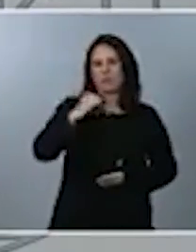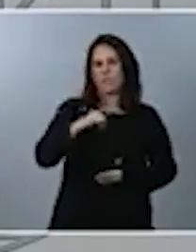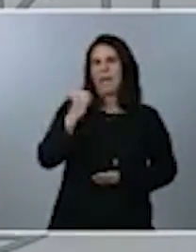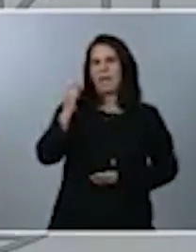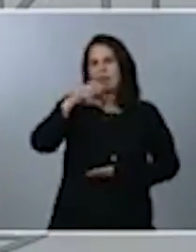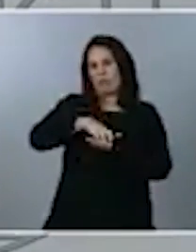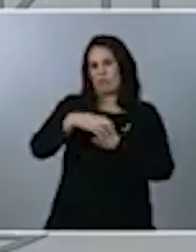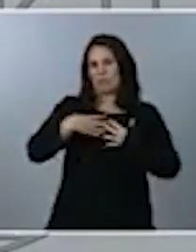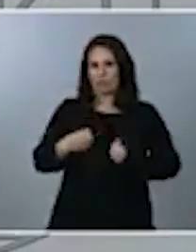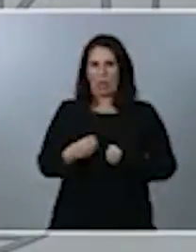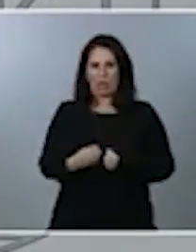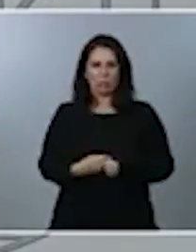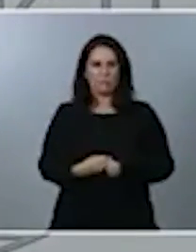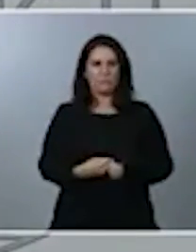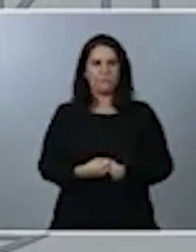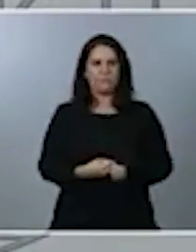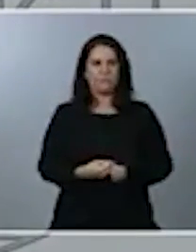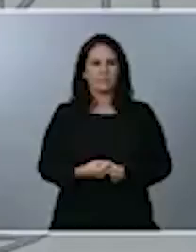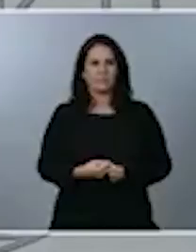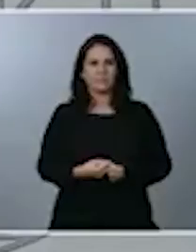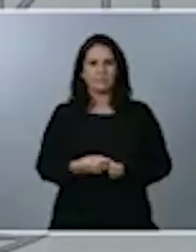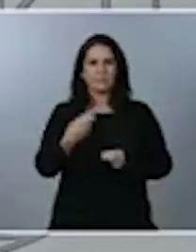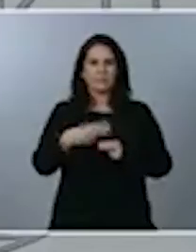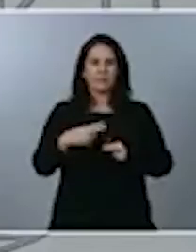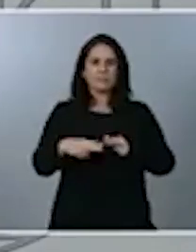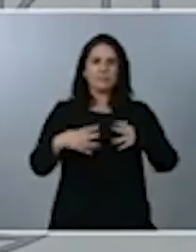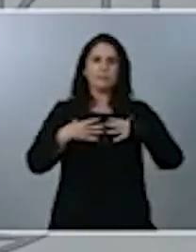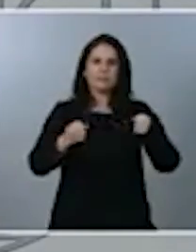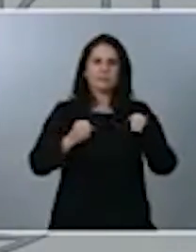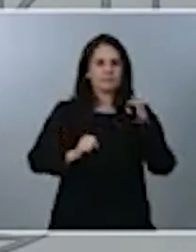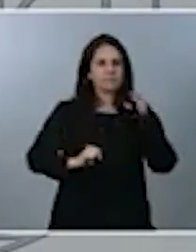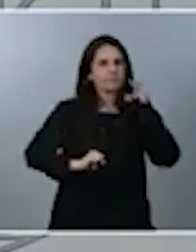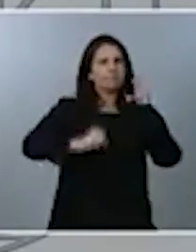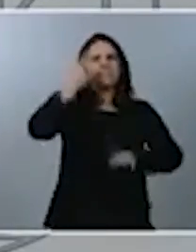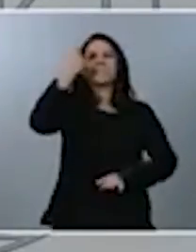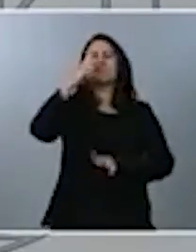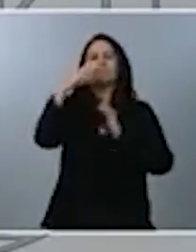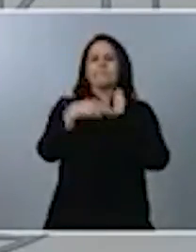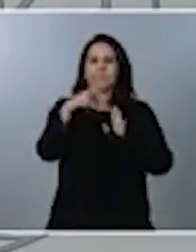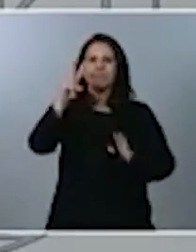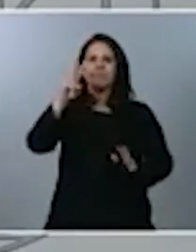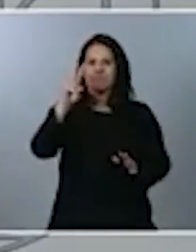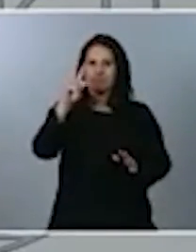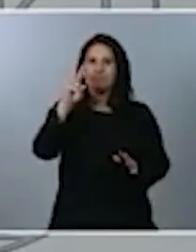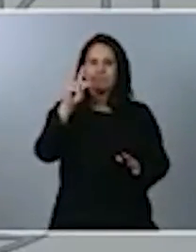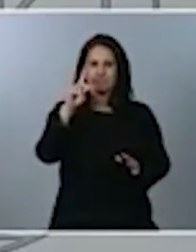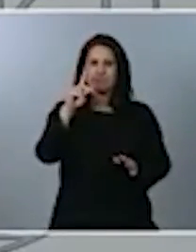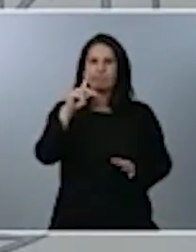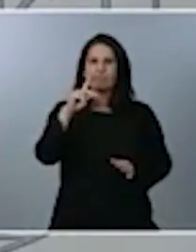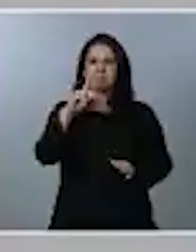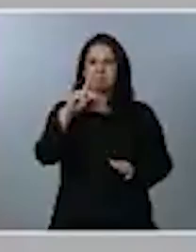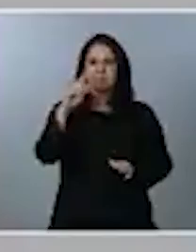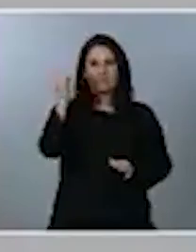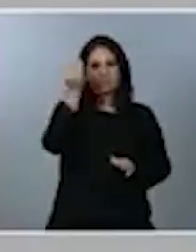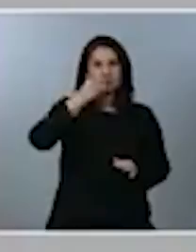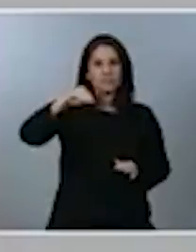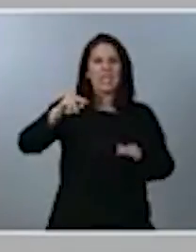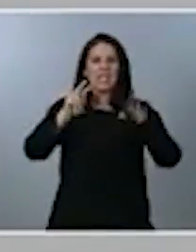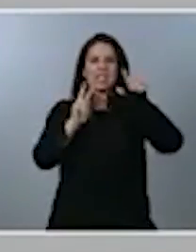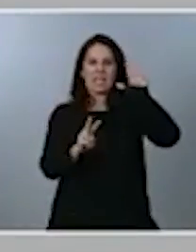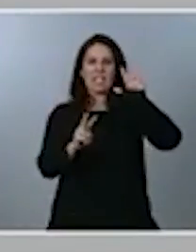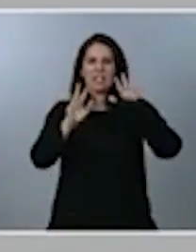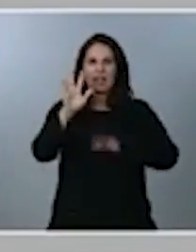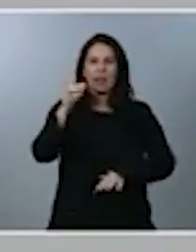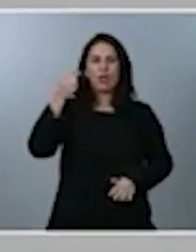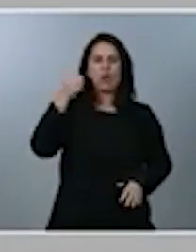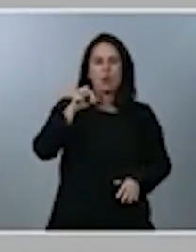política sanitaria es la que más sube en el año 2021, en concreto un 75,3%